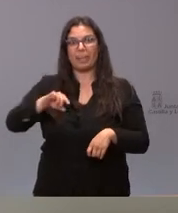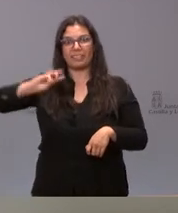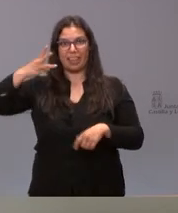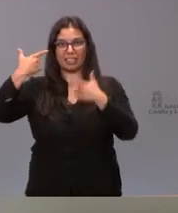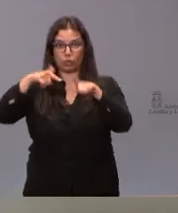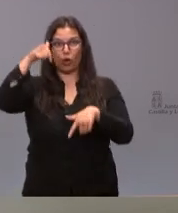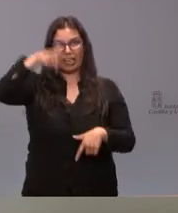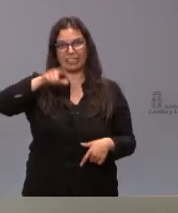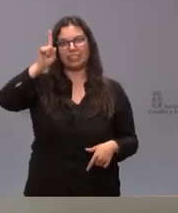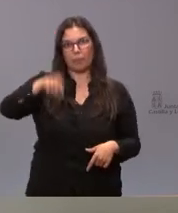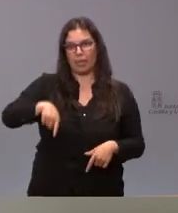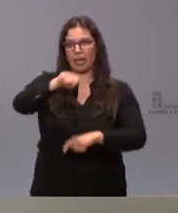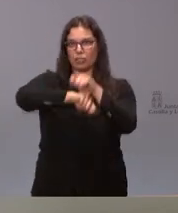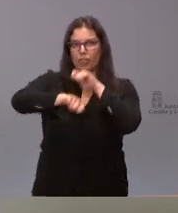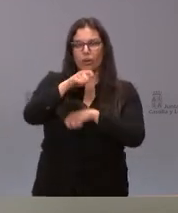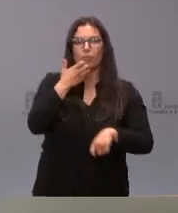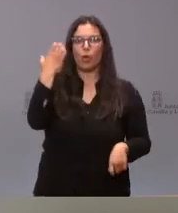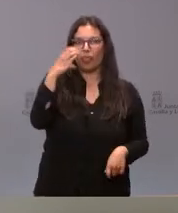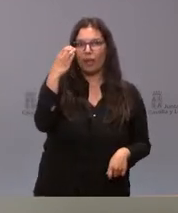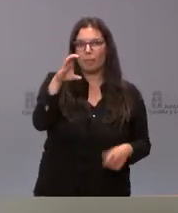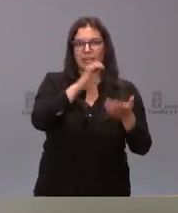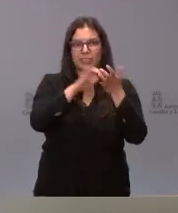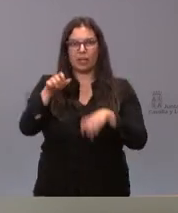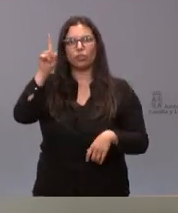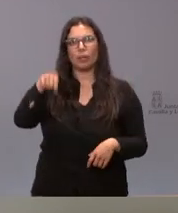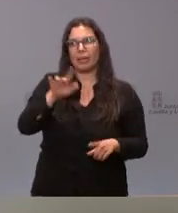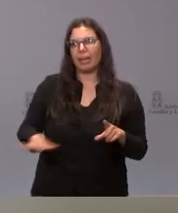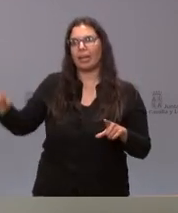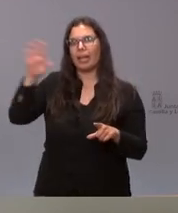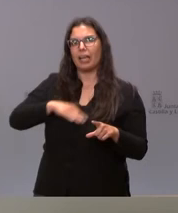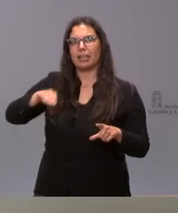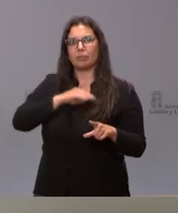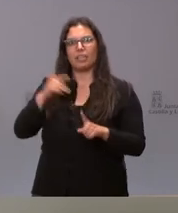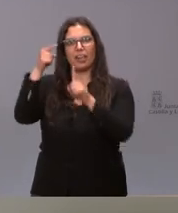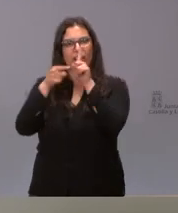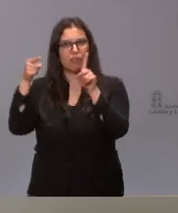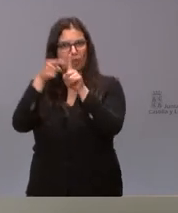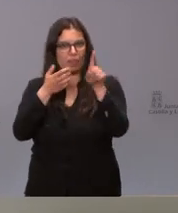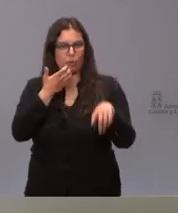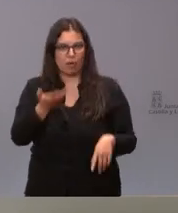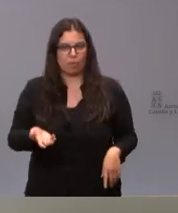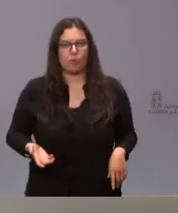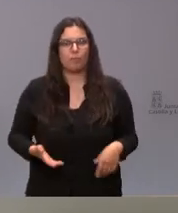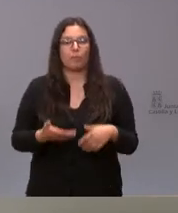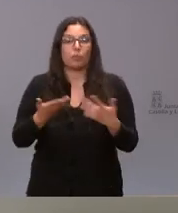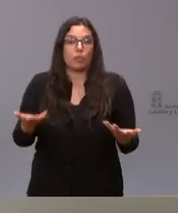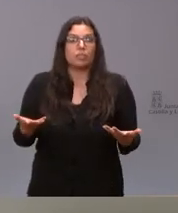si entramos en el ámbito de las asociaciones Termi Castilla y León lo es dentro del contexto de los Termis de las comunidades autónomas y por tanto si me preocupa